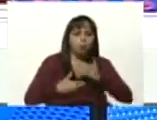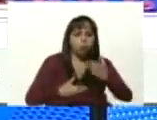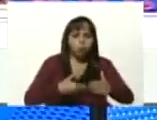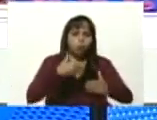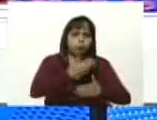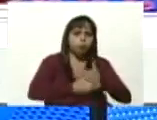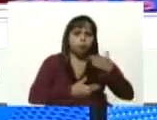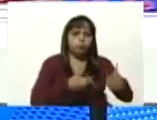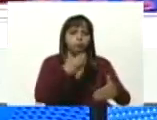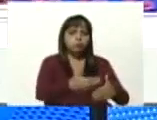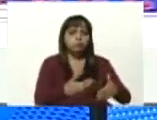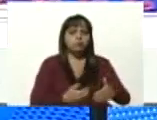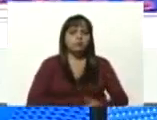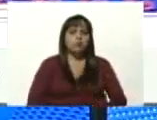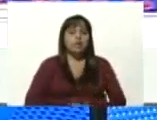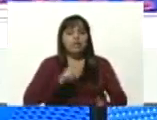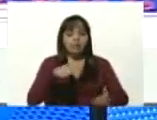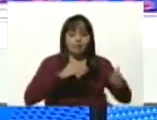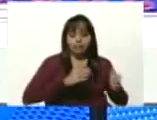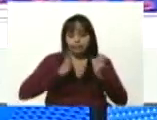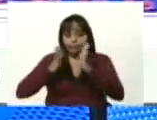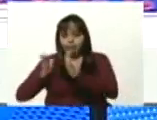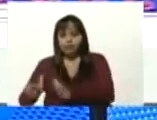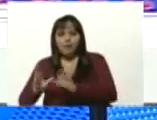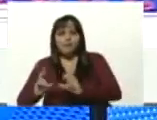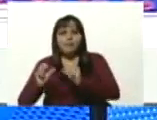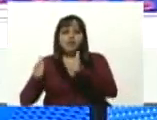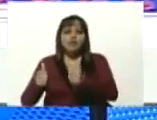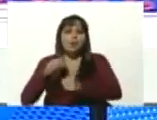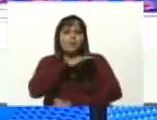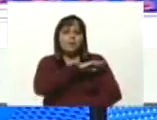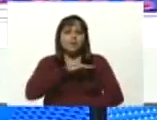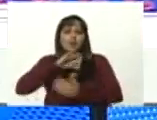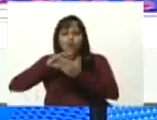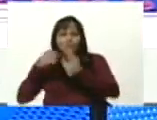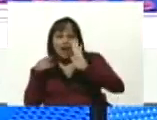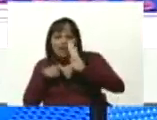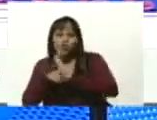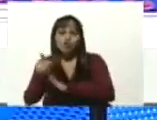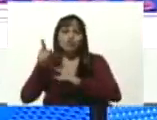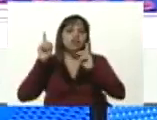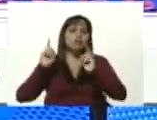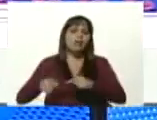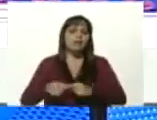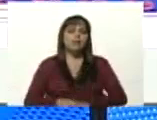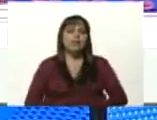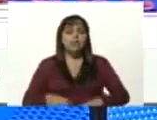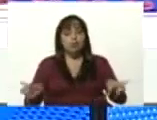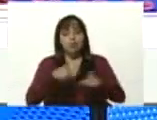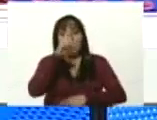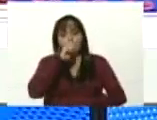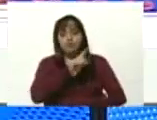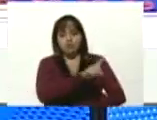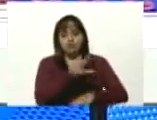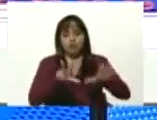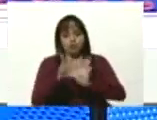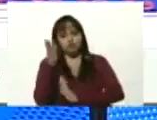Y paralela, nació la misión Barrio Adentro, que también cumplió 18 años.